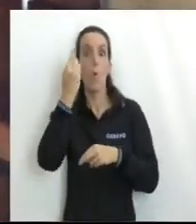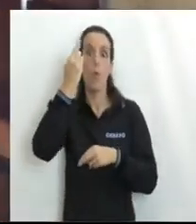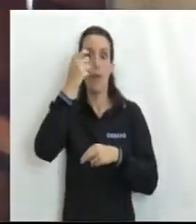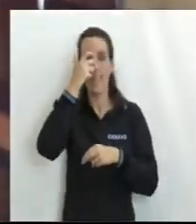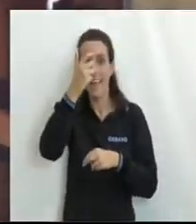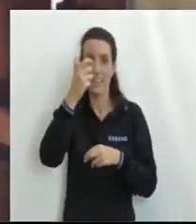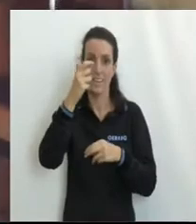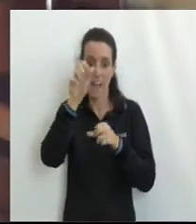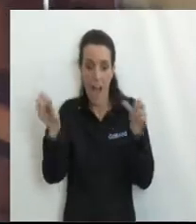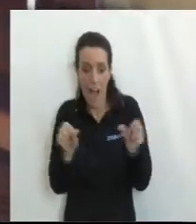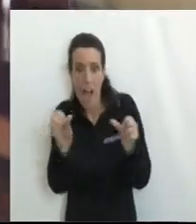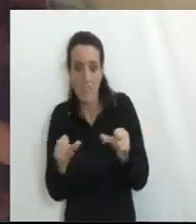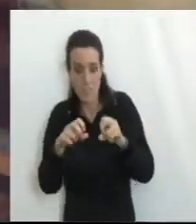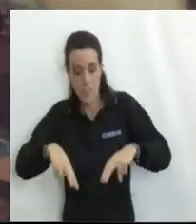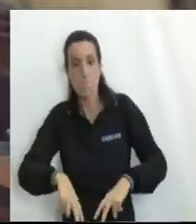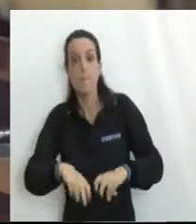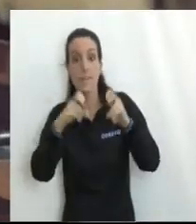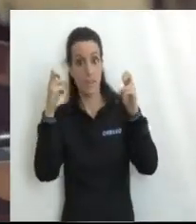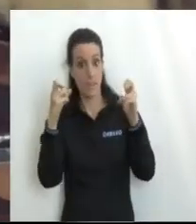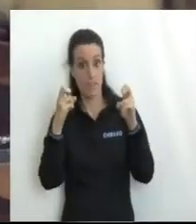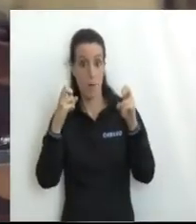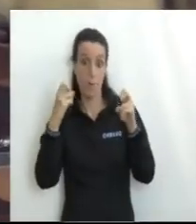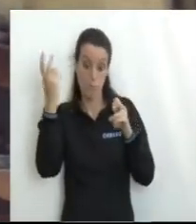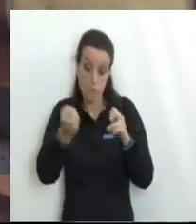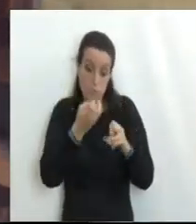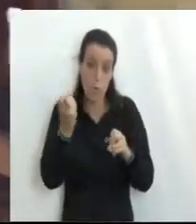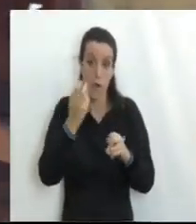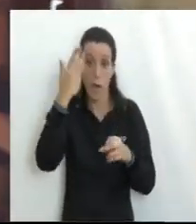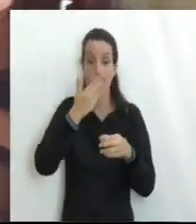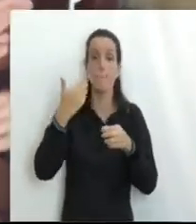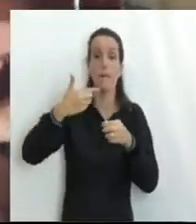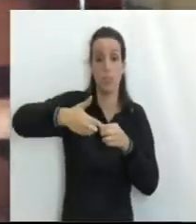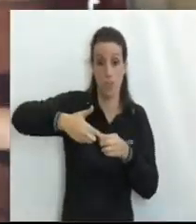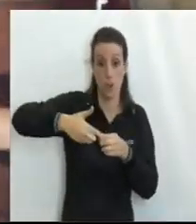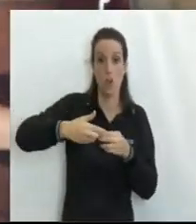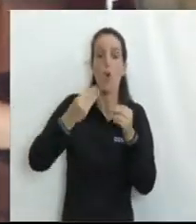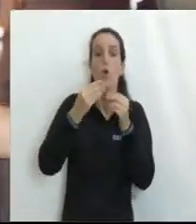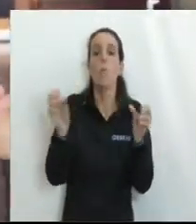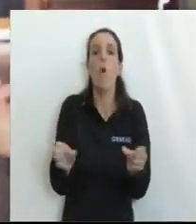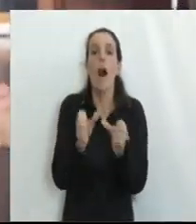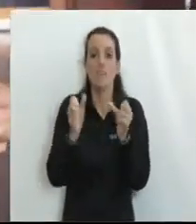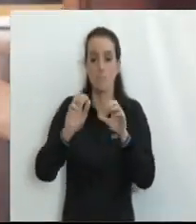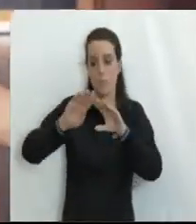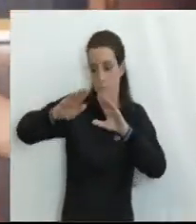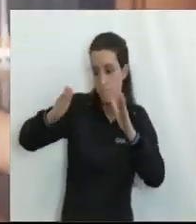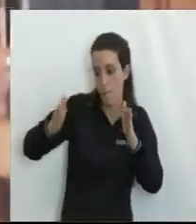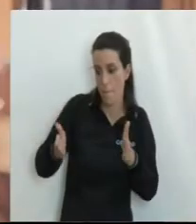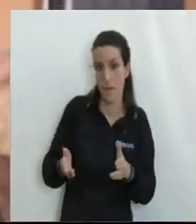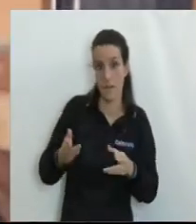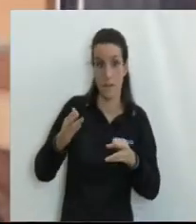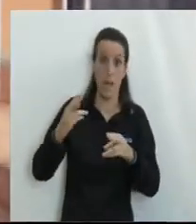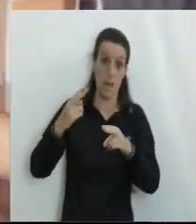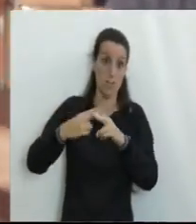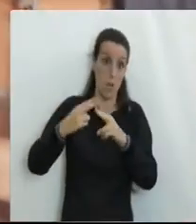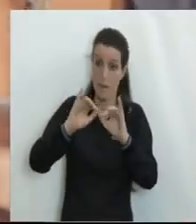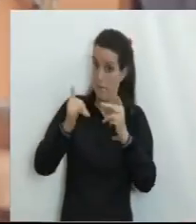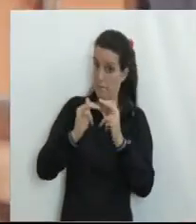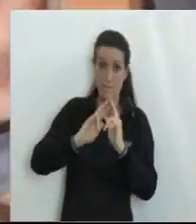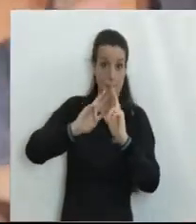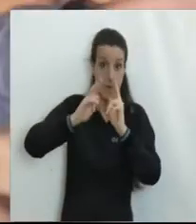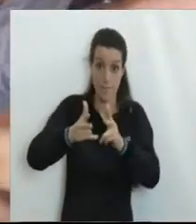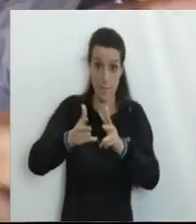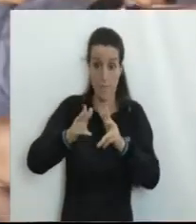métodos Geofísicos indirectos Que utilizamos en la exploración de hidrocarburos Básicamente lo que se hace Es que utiliza un